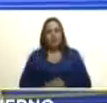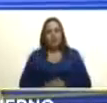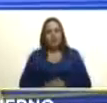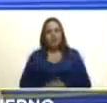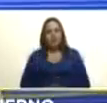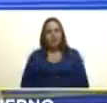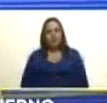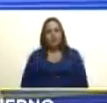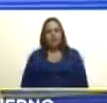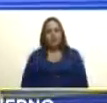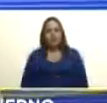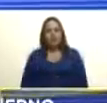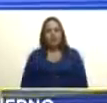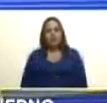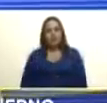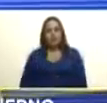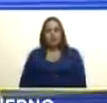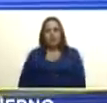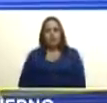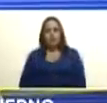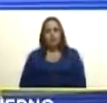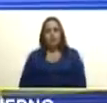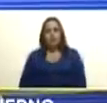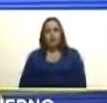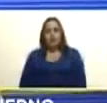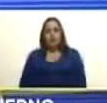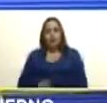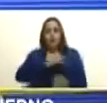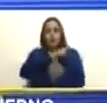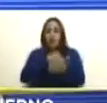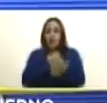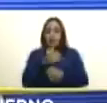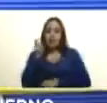es la fuerza que vamos necesitando para avanzar